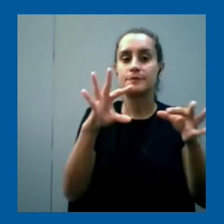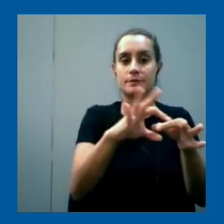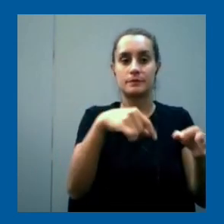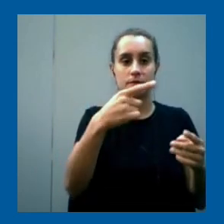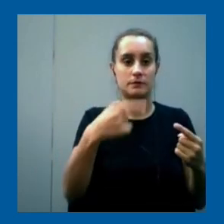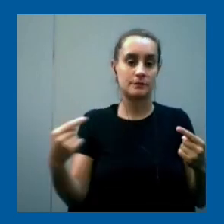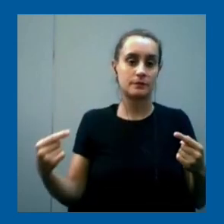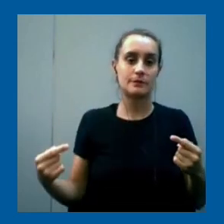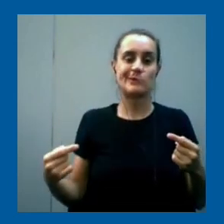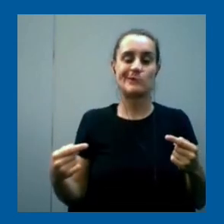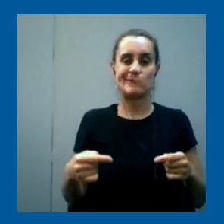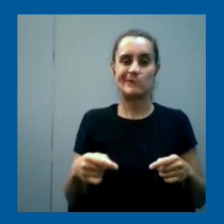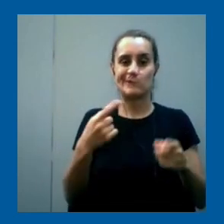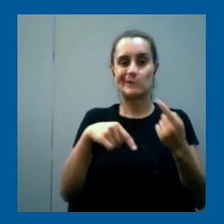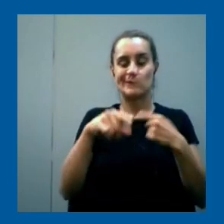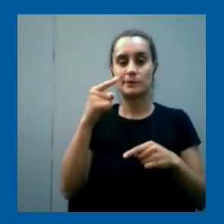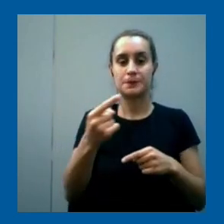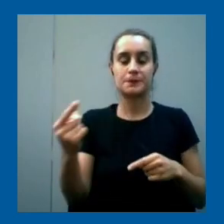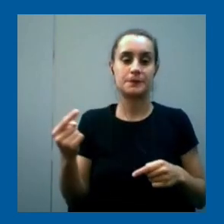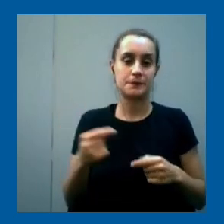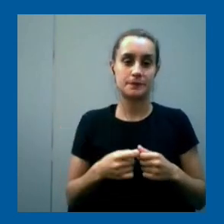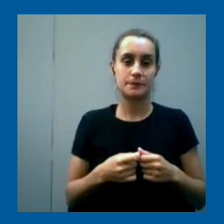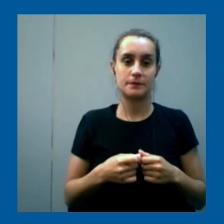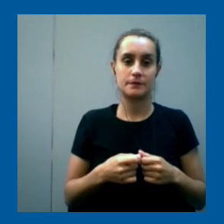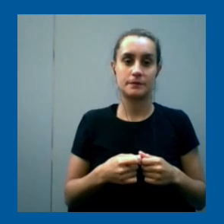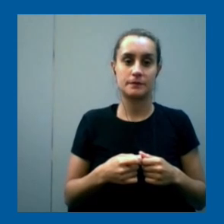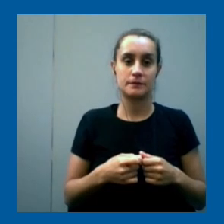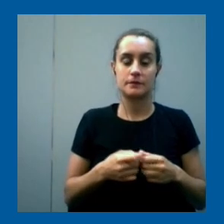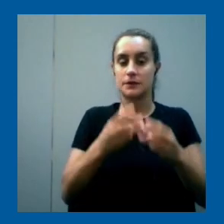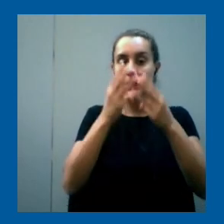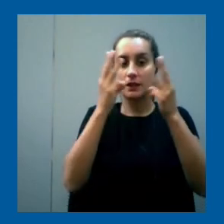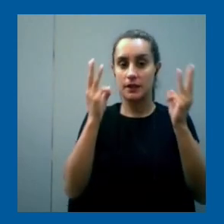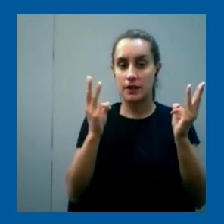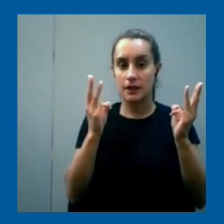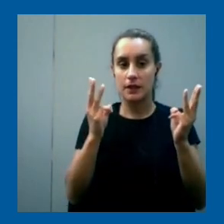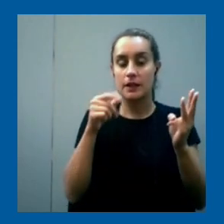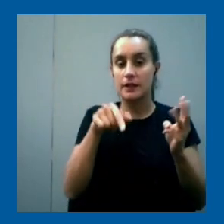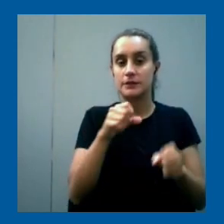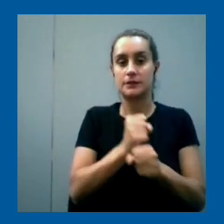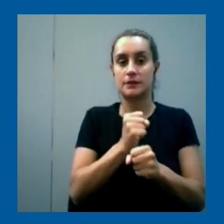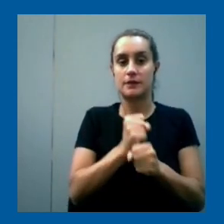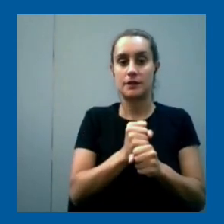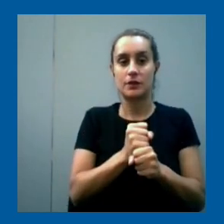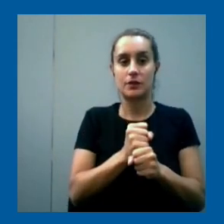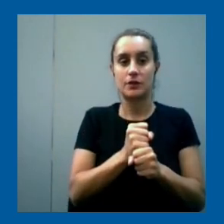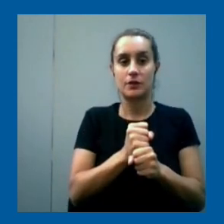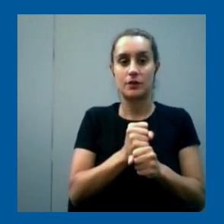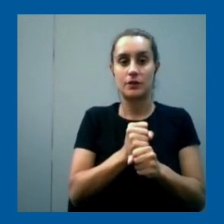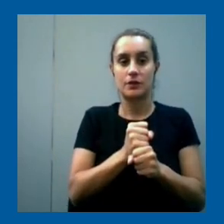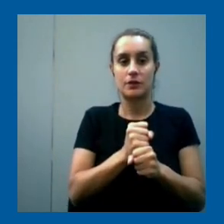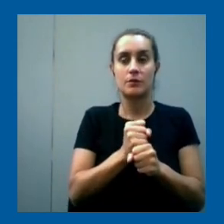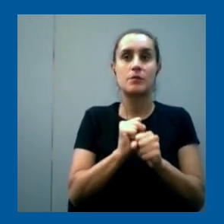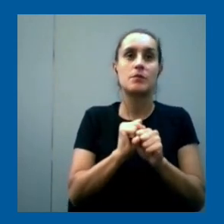formativos dentro de cada una de las áreas en general ese trabajo digamos puede